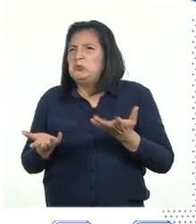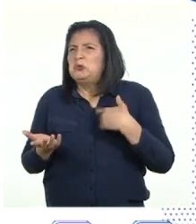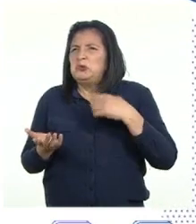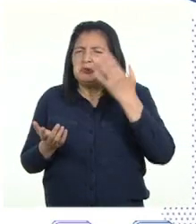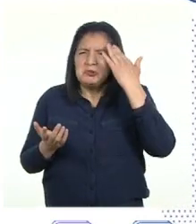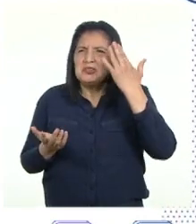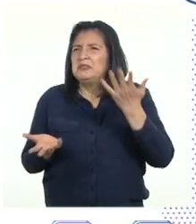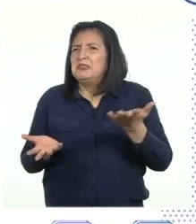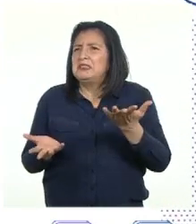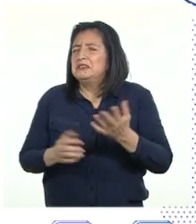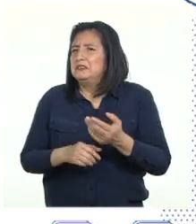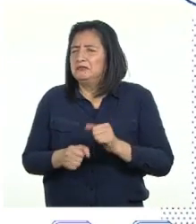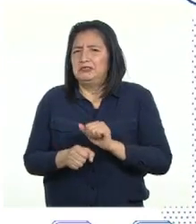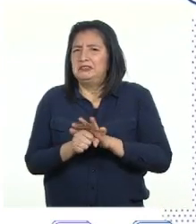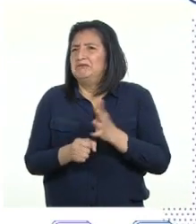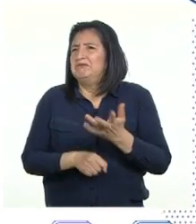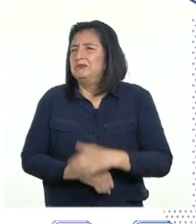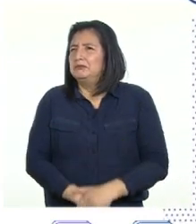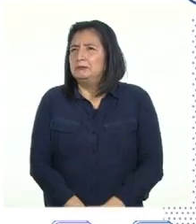COVID-19?